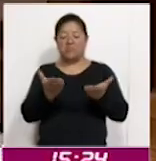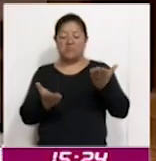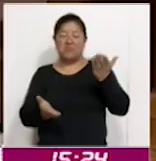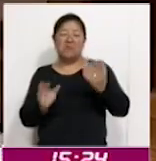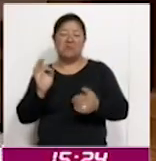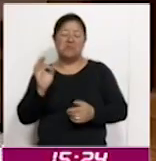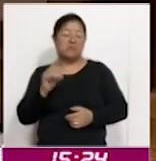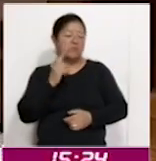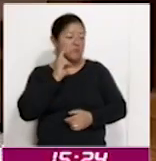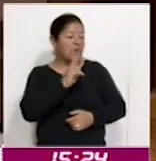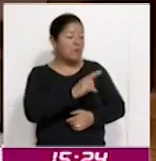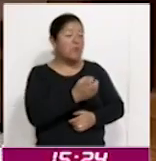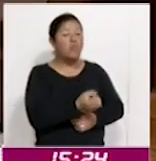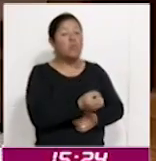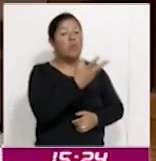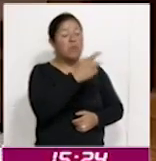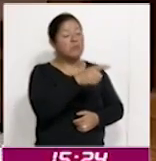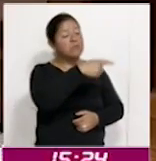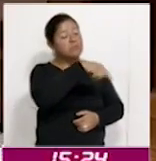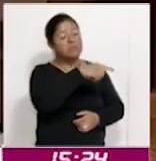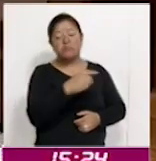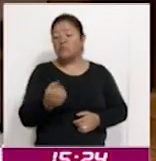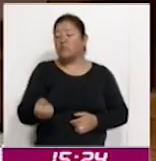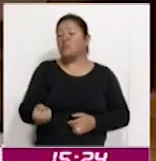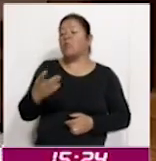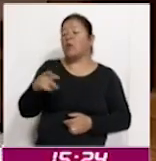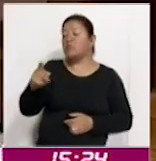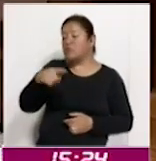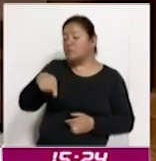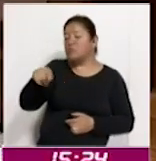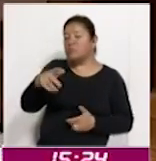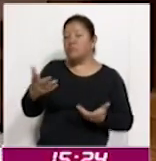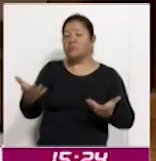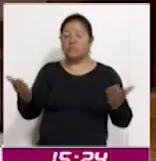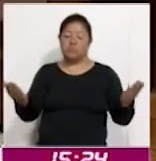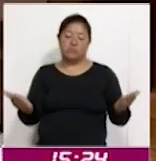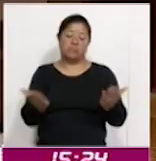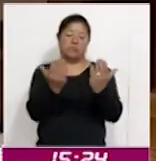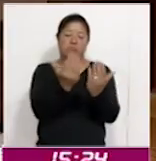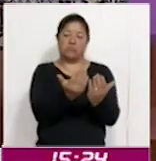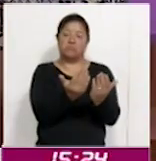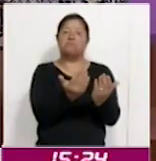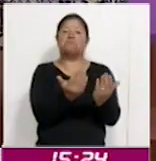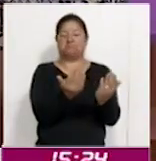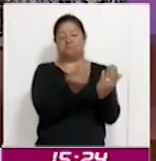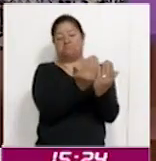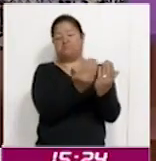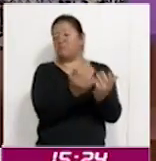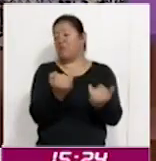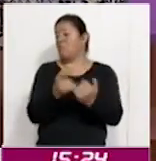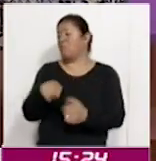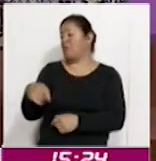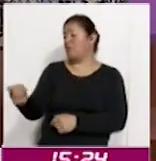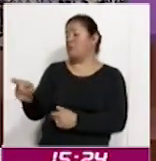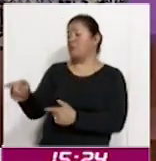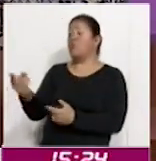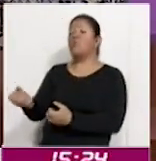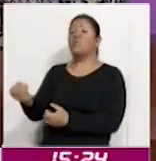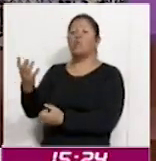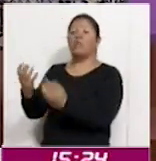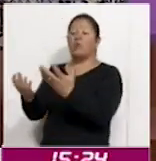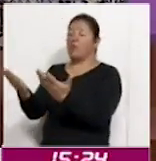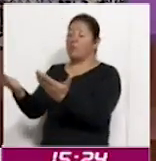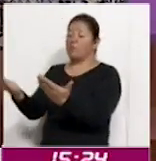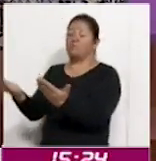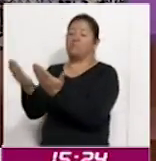con un cómputo parcial en ciertas casillas, que son las que muestran algún tipo de inconsistencia en el resultado, pero insisto, el resultado, como bien lo he